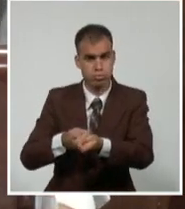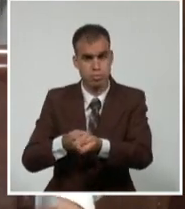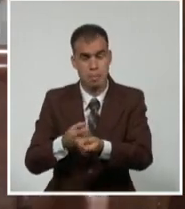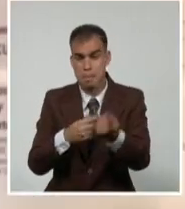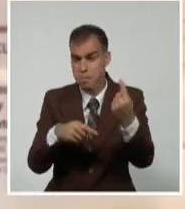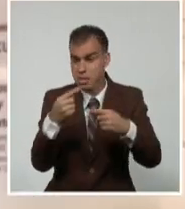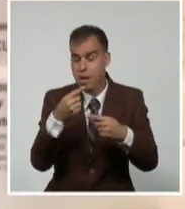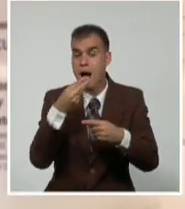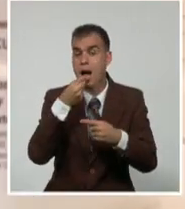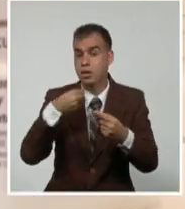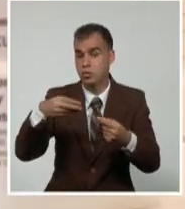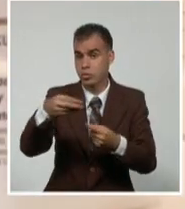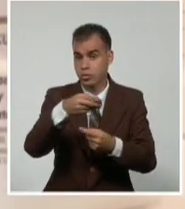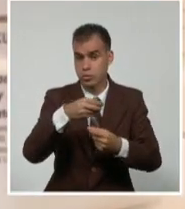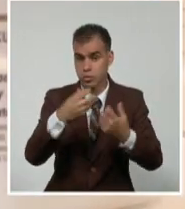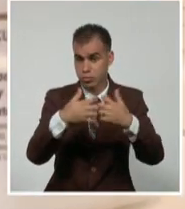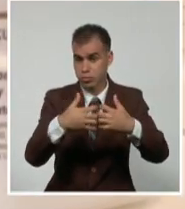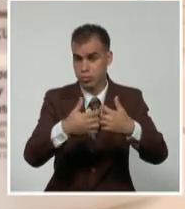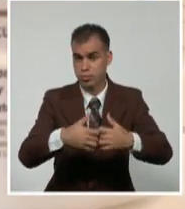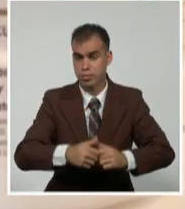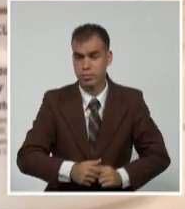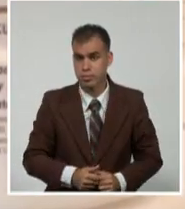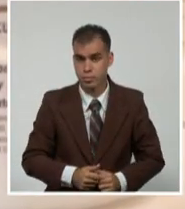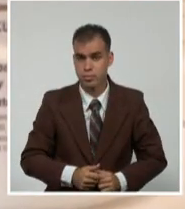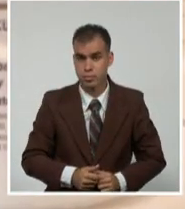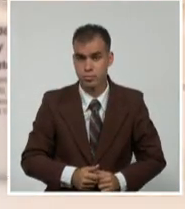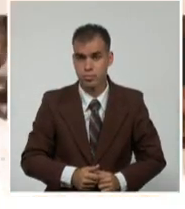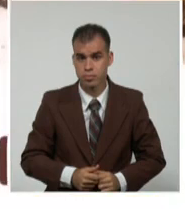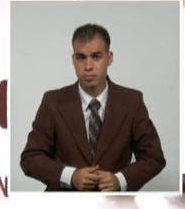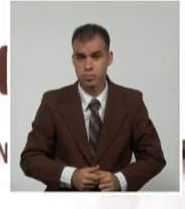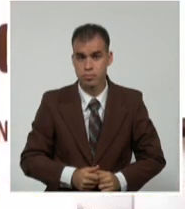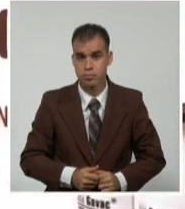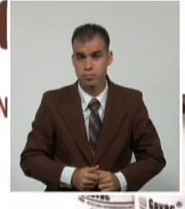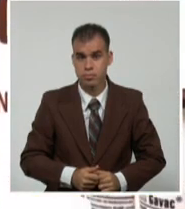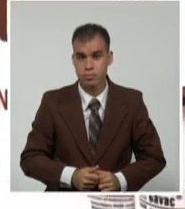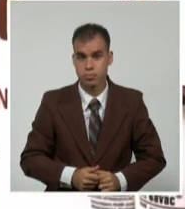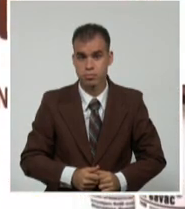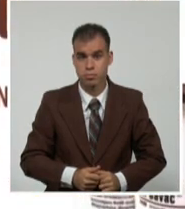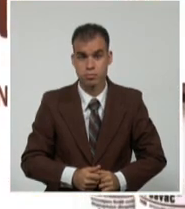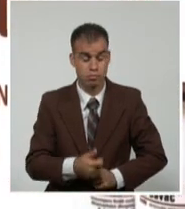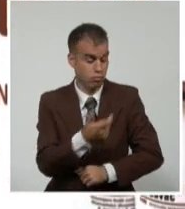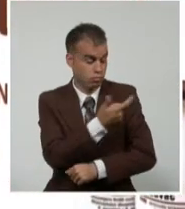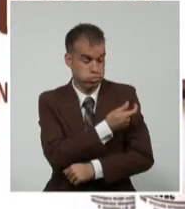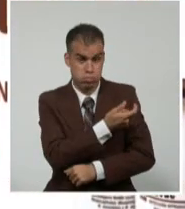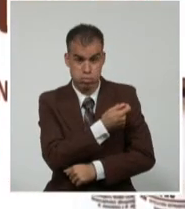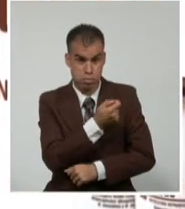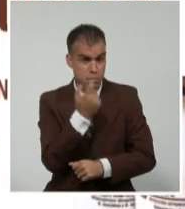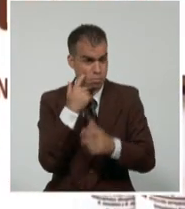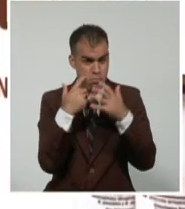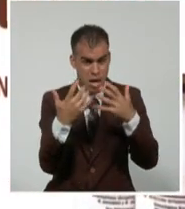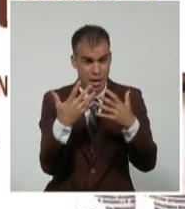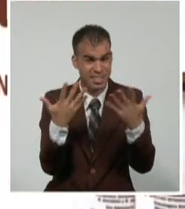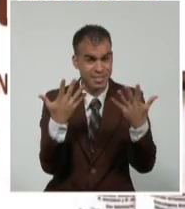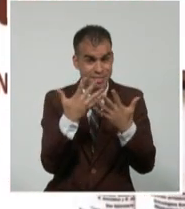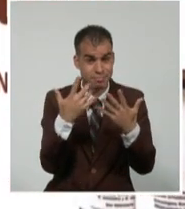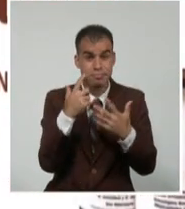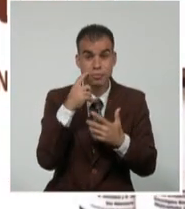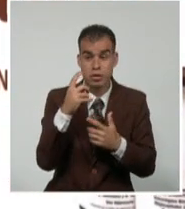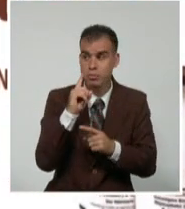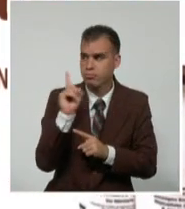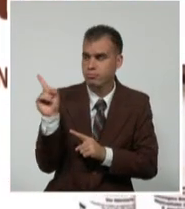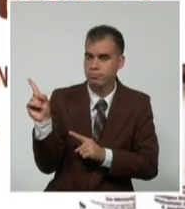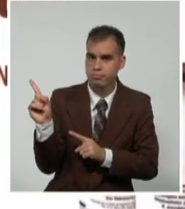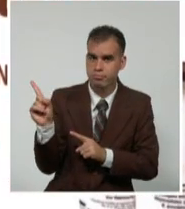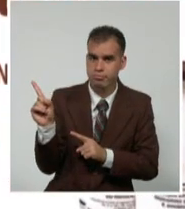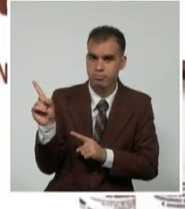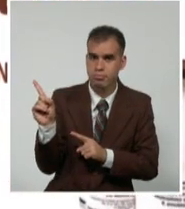azucarera. Entre los productos más relevantes de la biotecnología cubana en esta esfera está la vacuna Gavac para el control de la